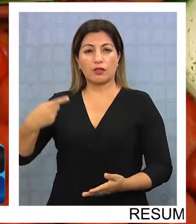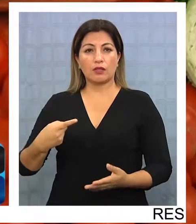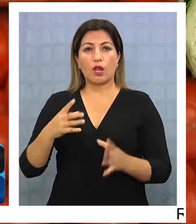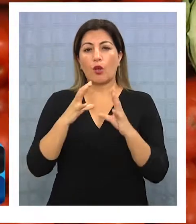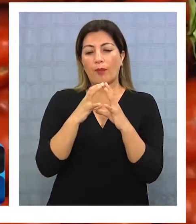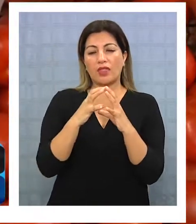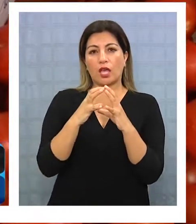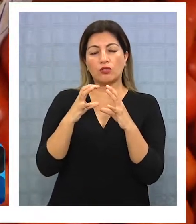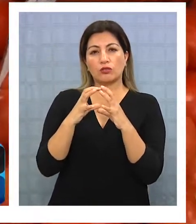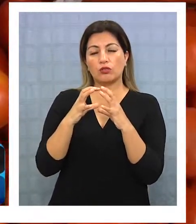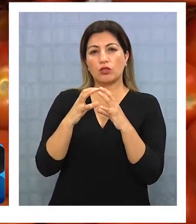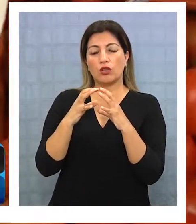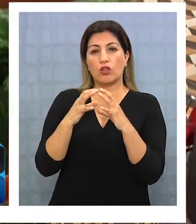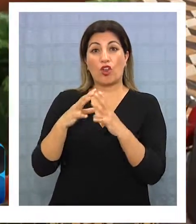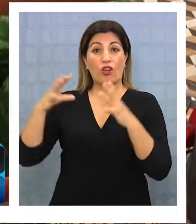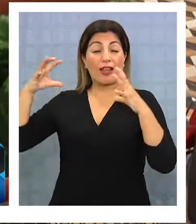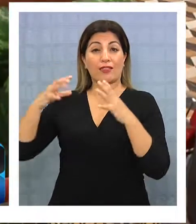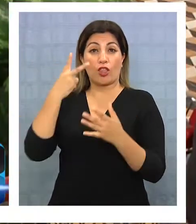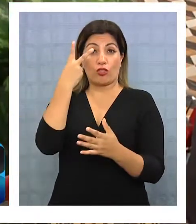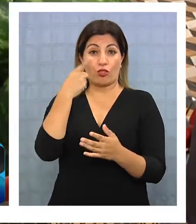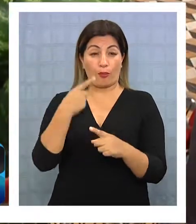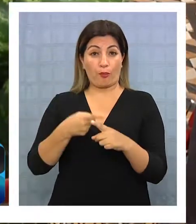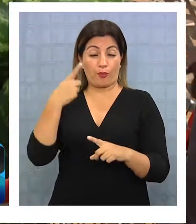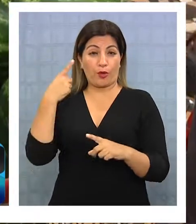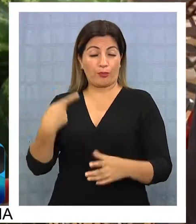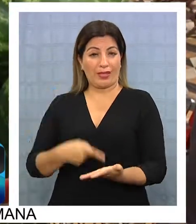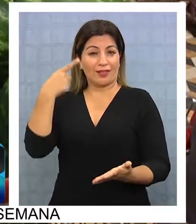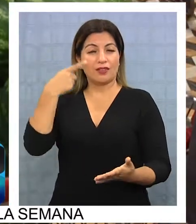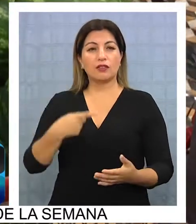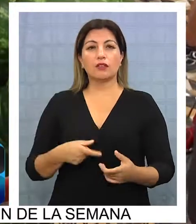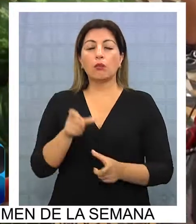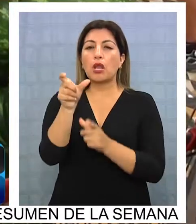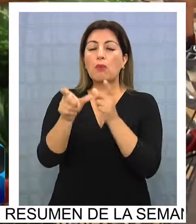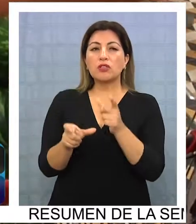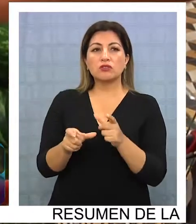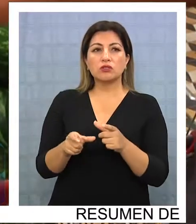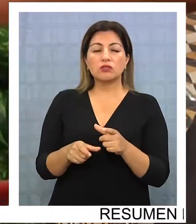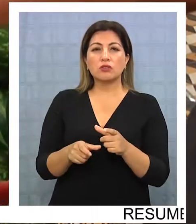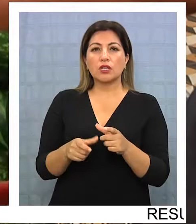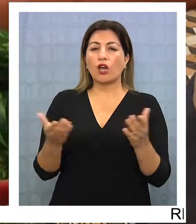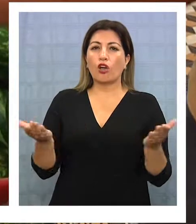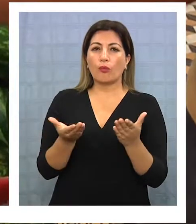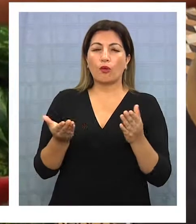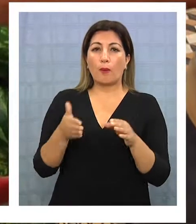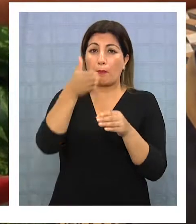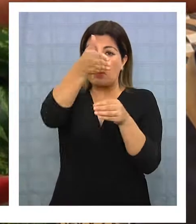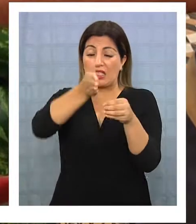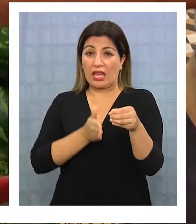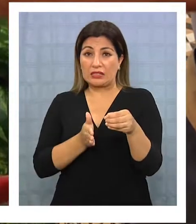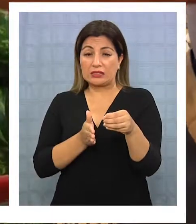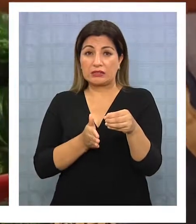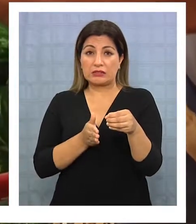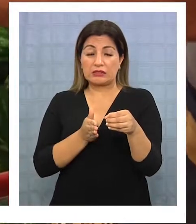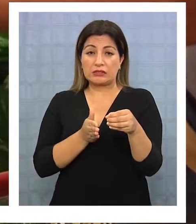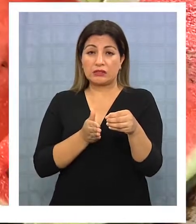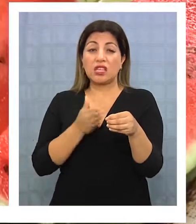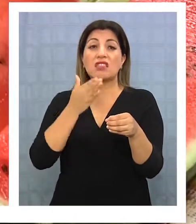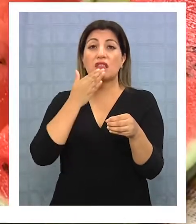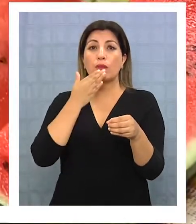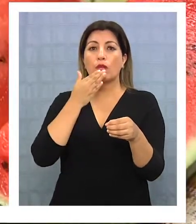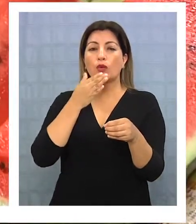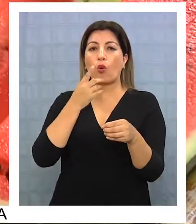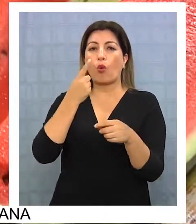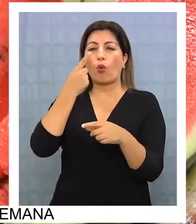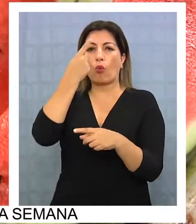los medianos y los grandes 2 por 1.000. Le damos la alternativa a las personas, digamos, de venderle la sandía por mitad y también por